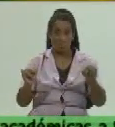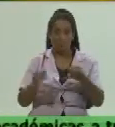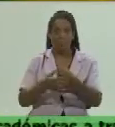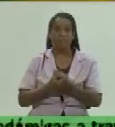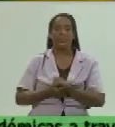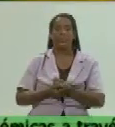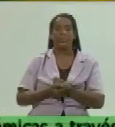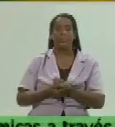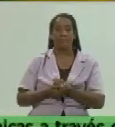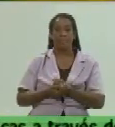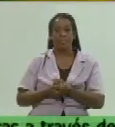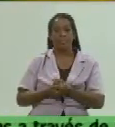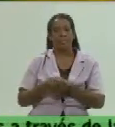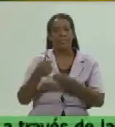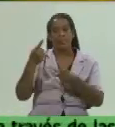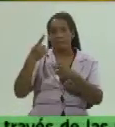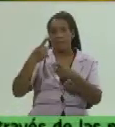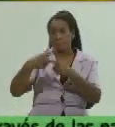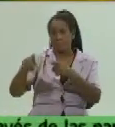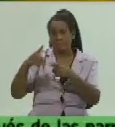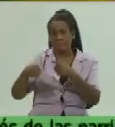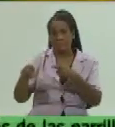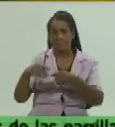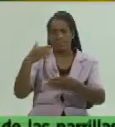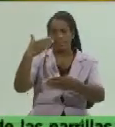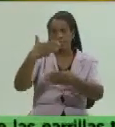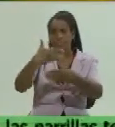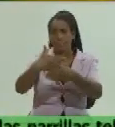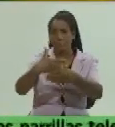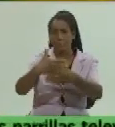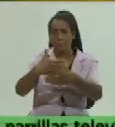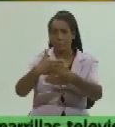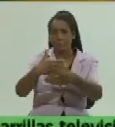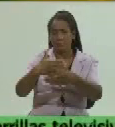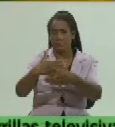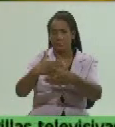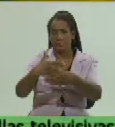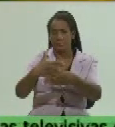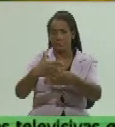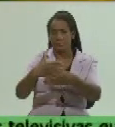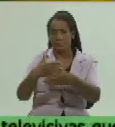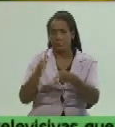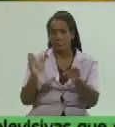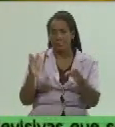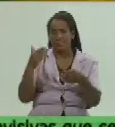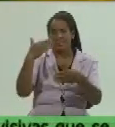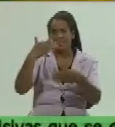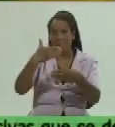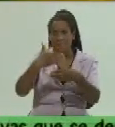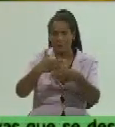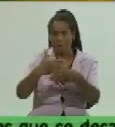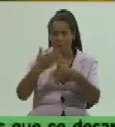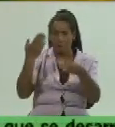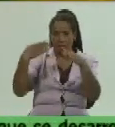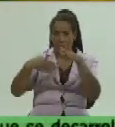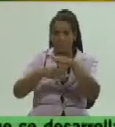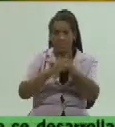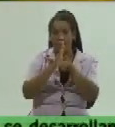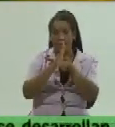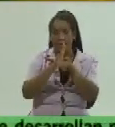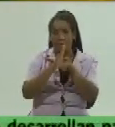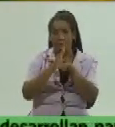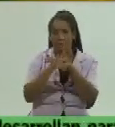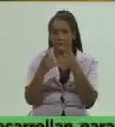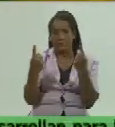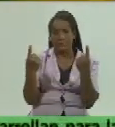medidas hoy se ha estado limitando no cerrando la entrada aquí al municipio de Las Tulas limitando esa entrada es necesario